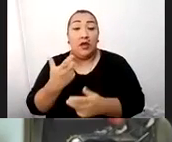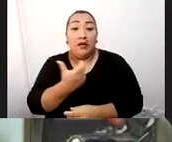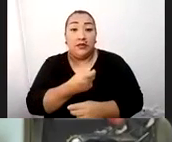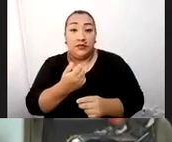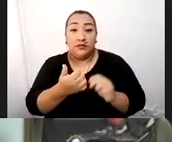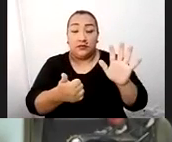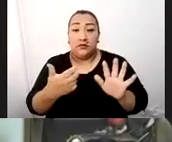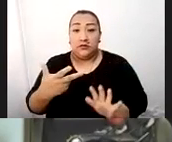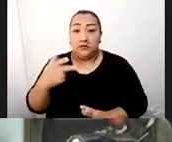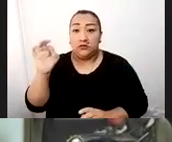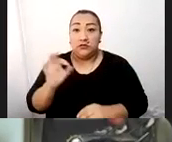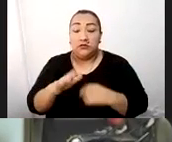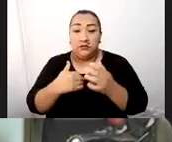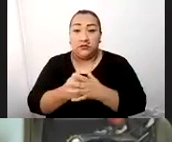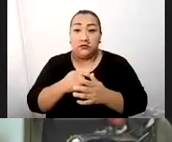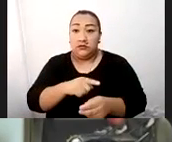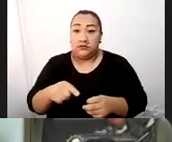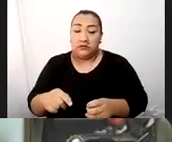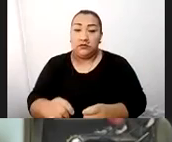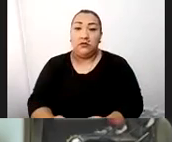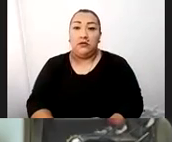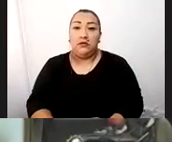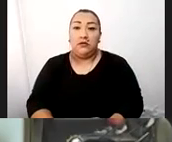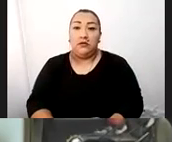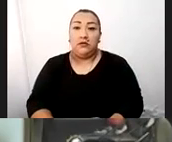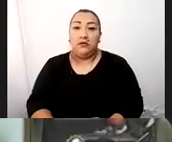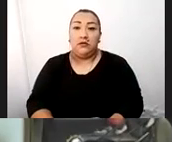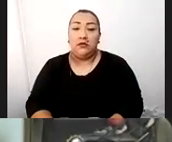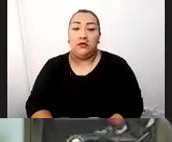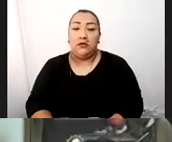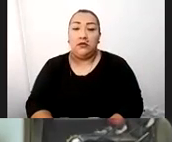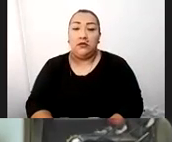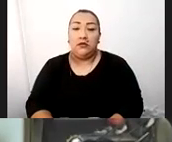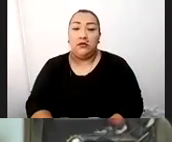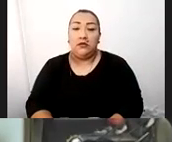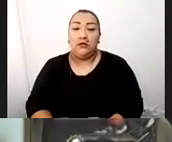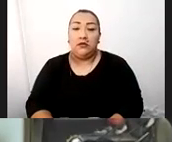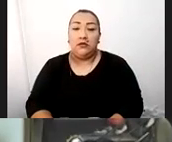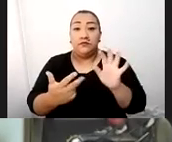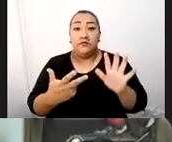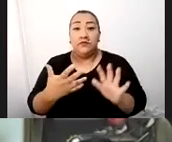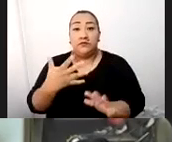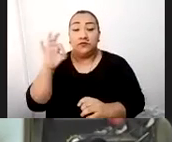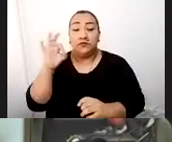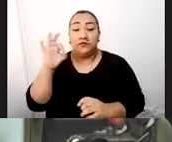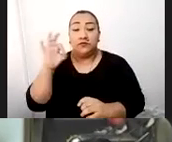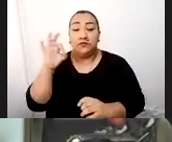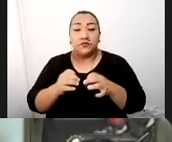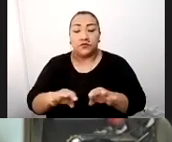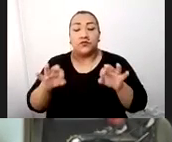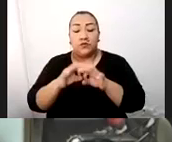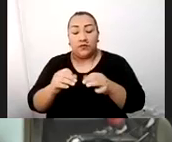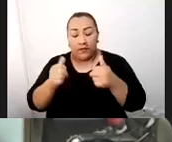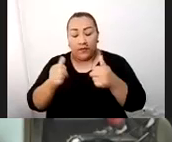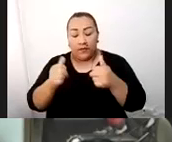de vacunación con dos dosis, estamos muy cerca de llegar al 85% para poder garantizar una inmunidad de rebaño que es la que